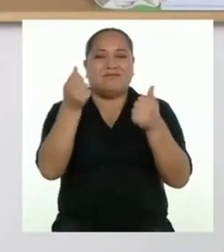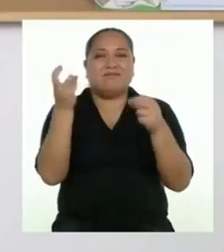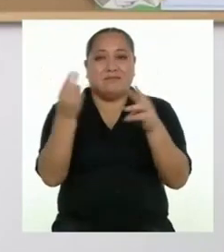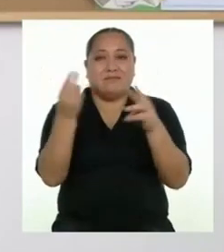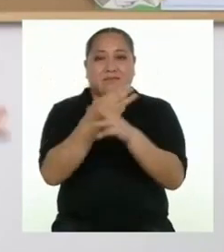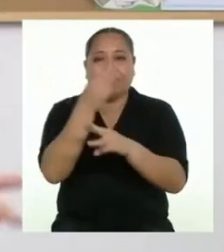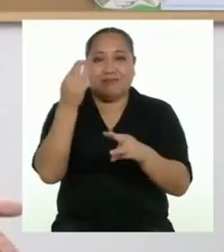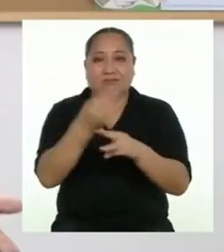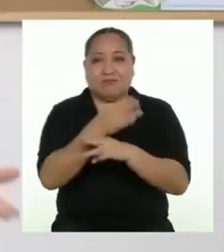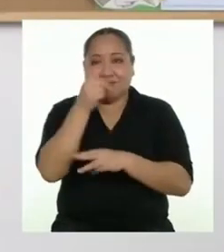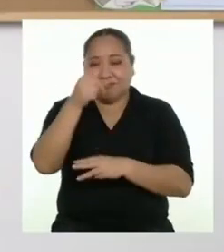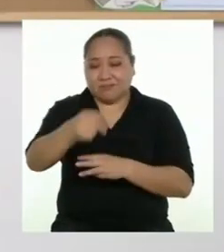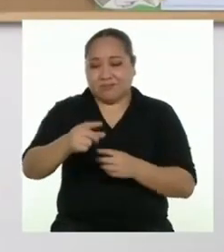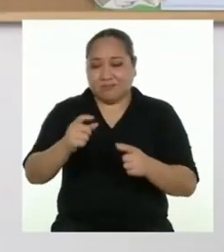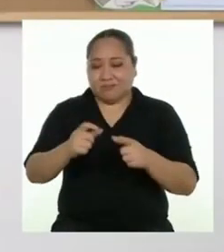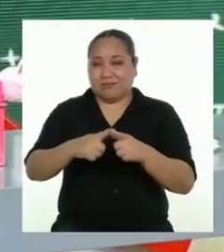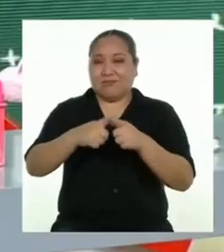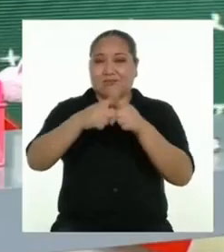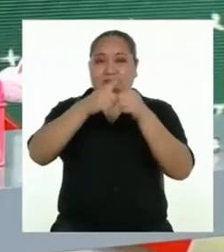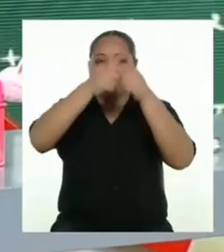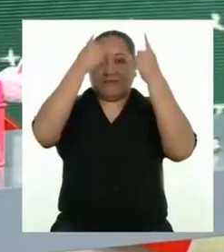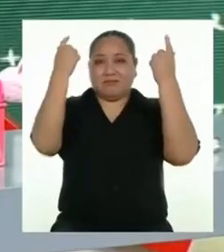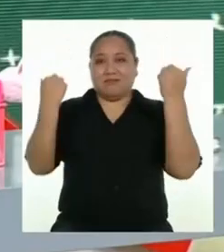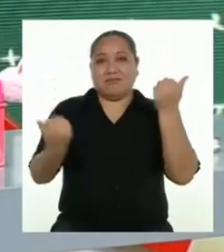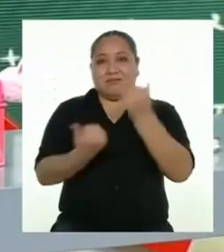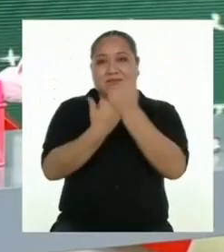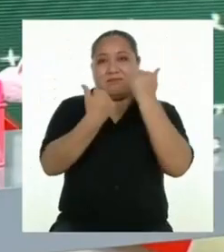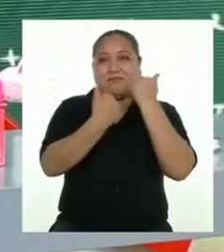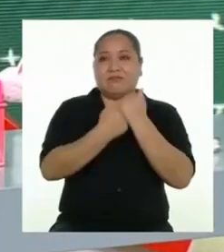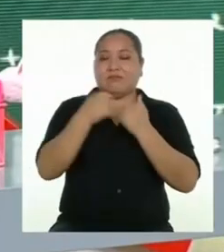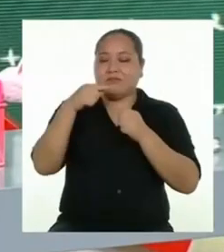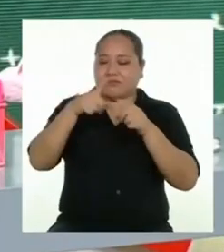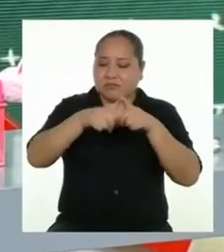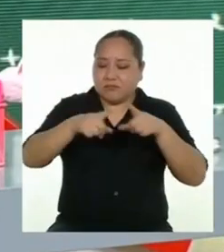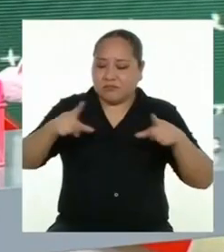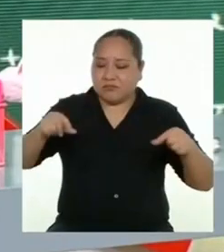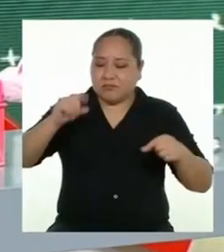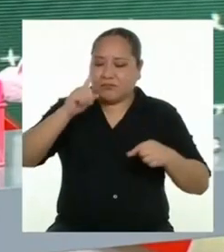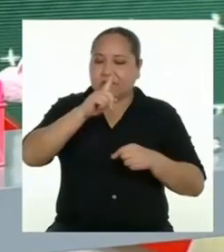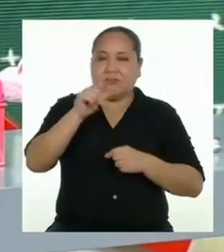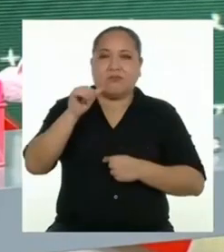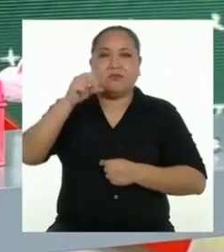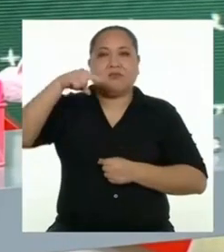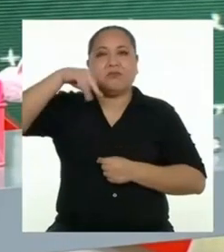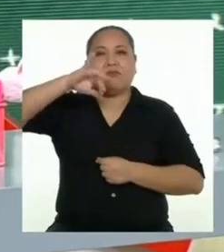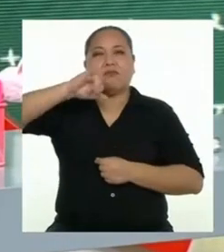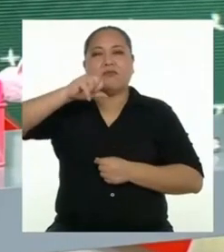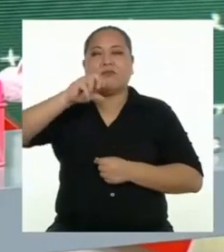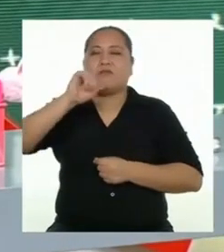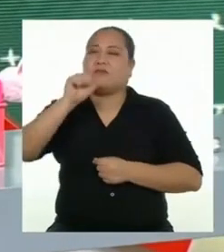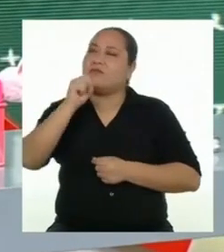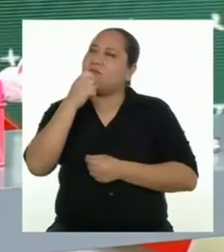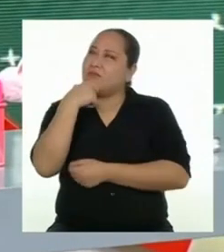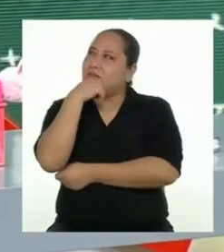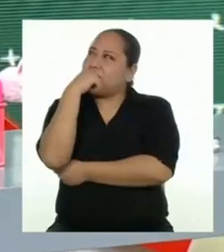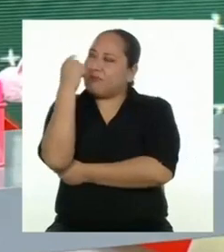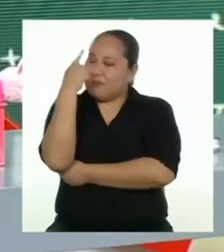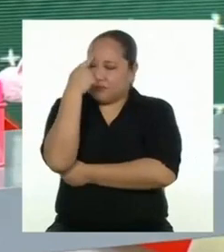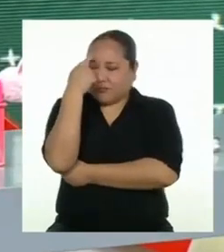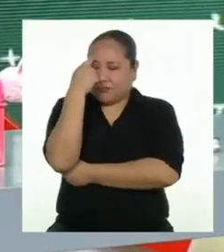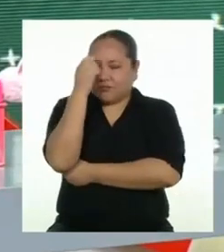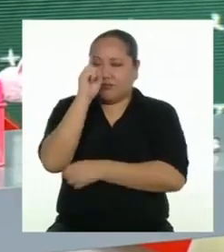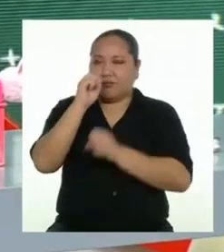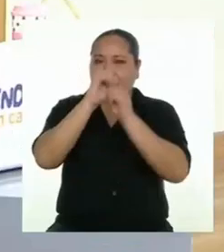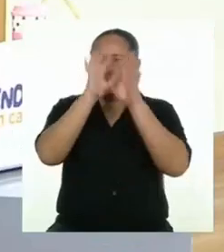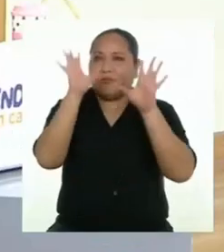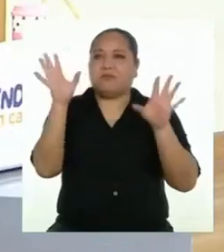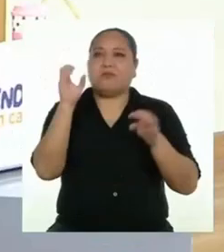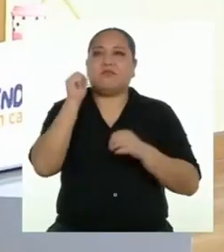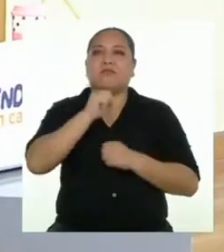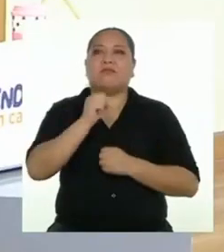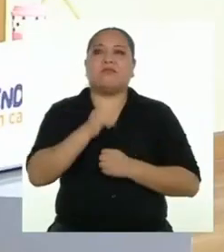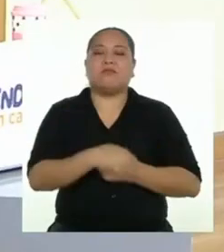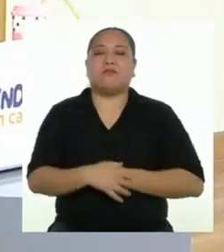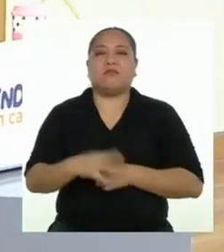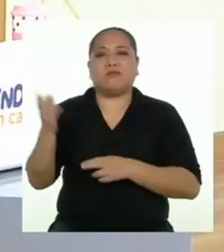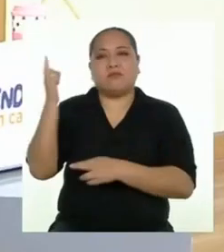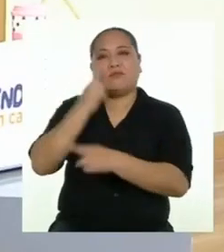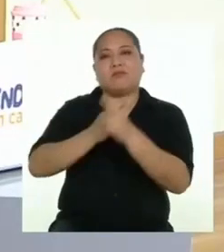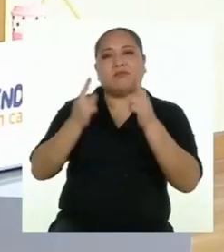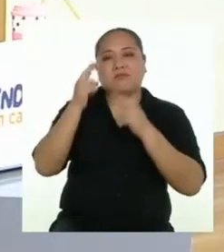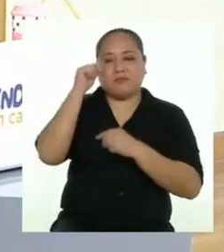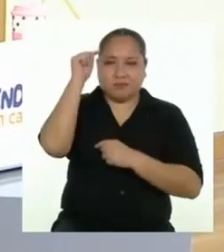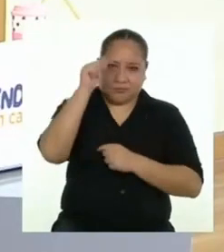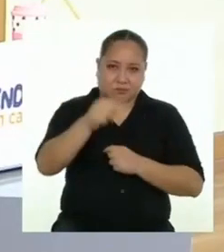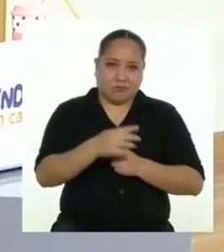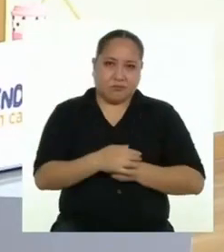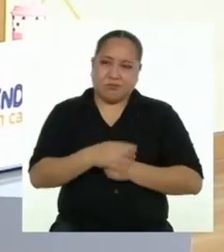matemática es nuestra gran aliada. Con esto de las zanjas de infiltración me ha quedado muy claro. Pero bueno, volviendo